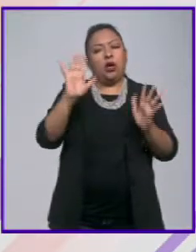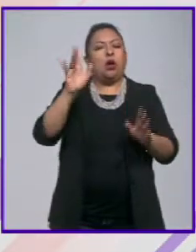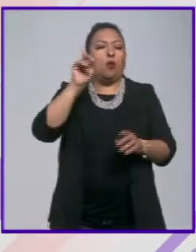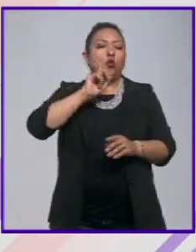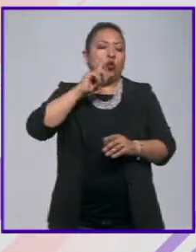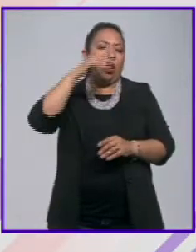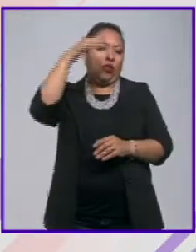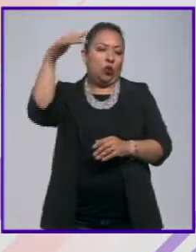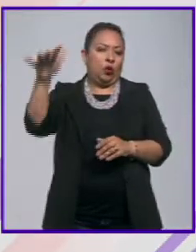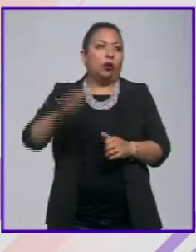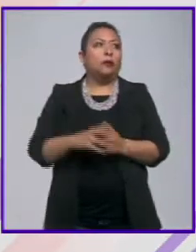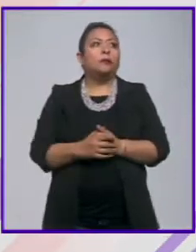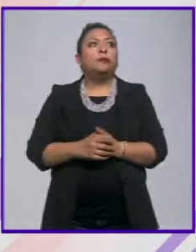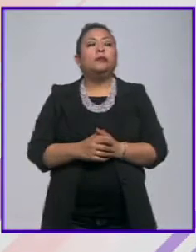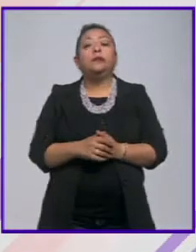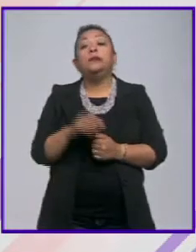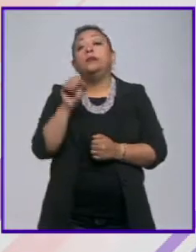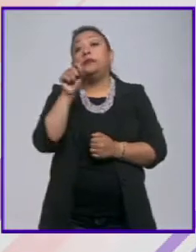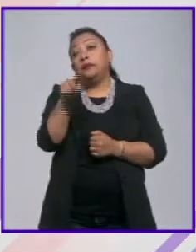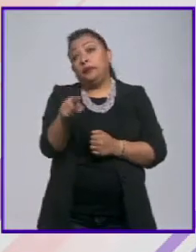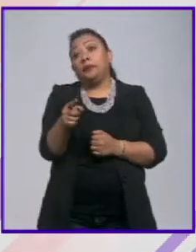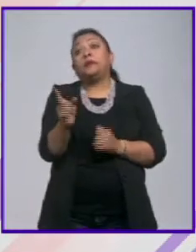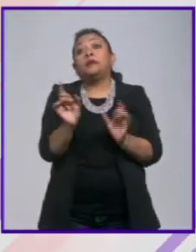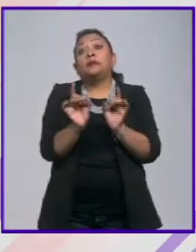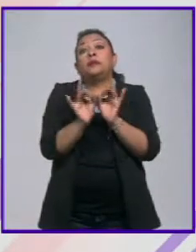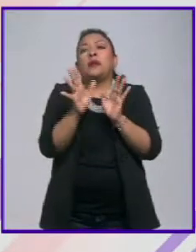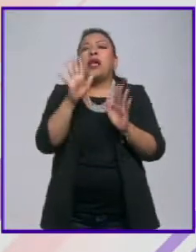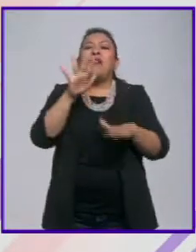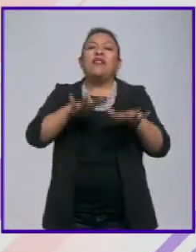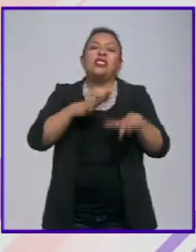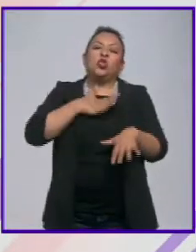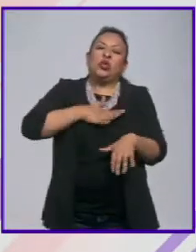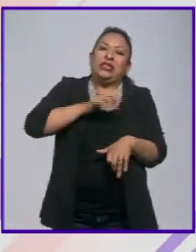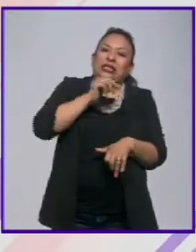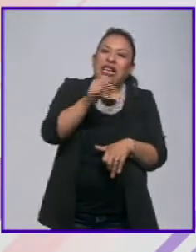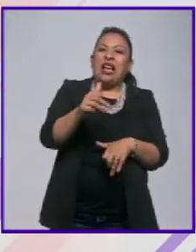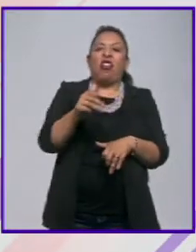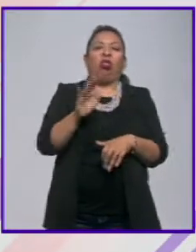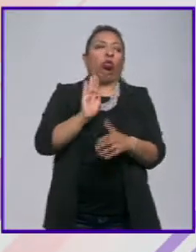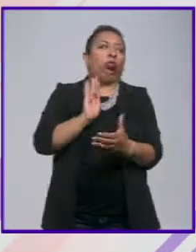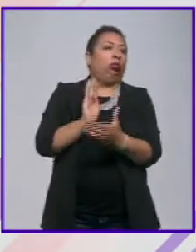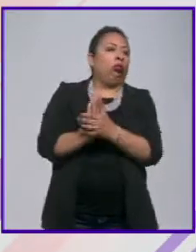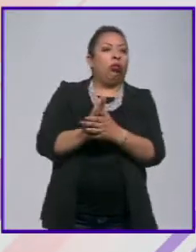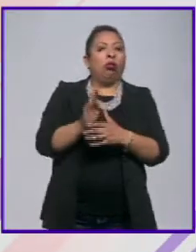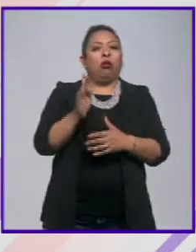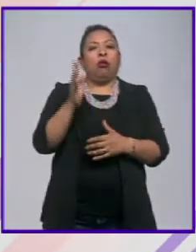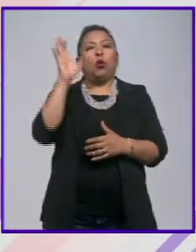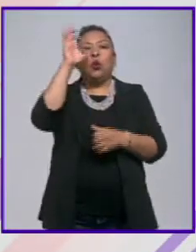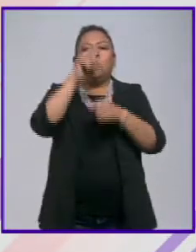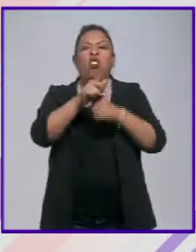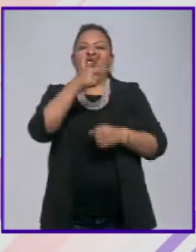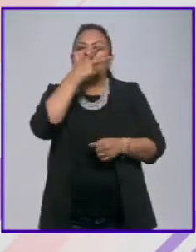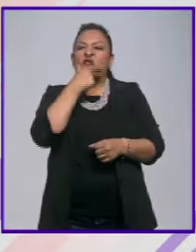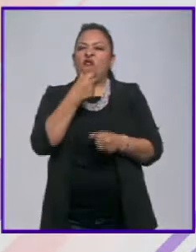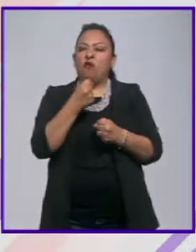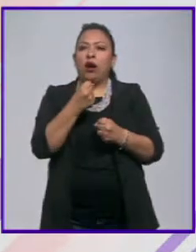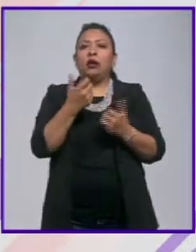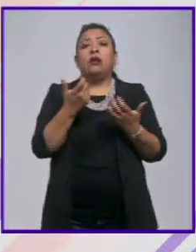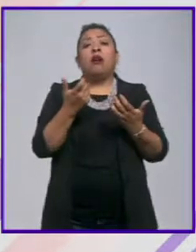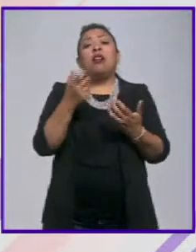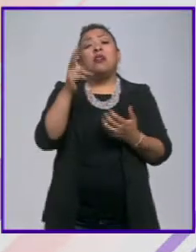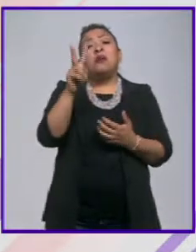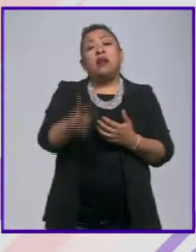mujer, ¿no? No hay que dejar de lado estas circunstancias, la impunidad, la indiferencia, la cultura machista, que nos siguen permitiendo,